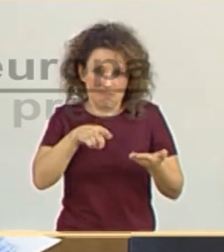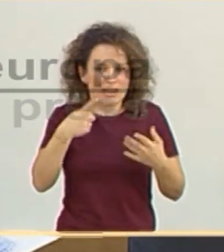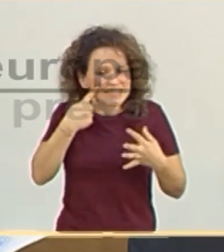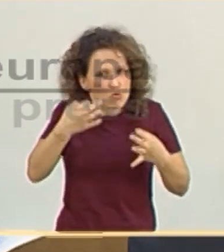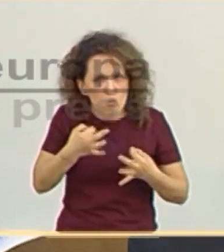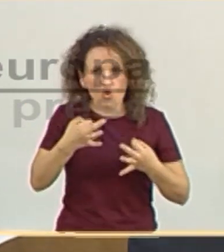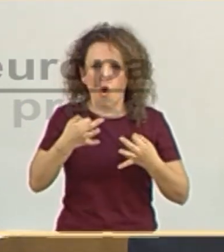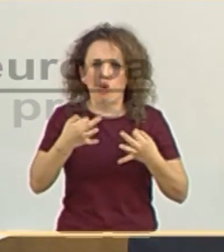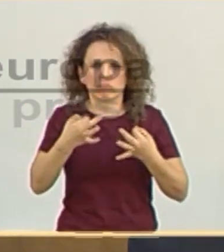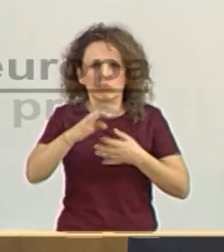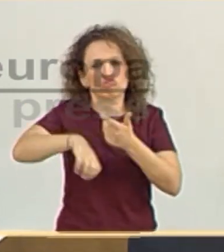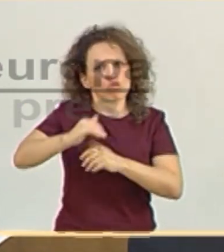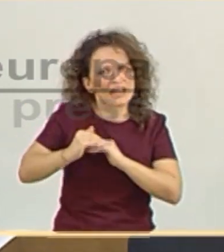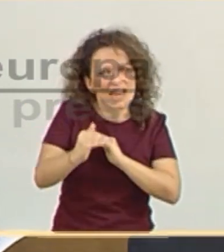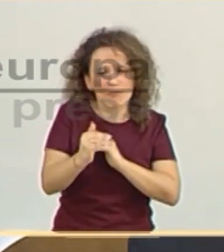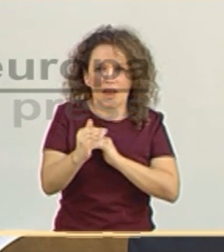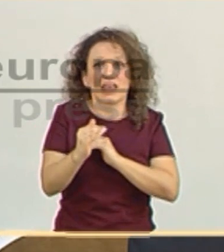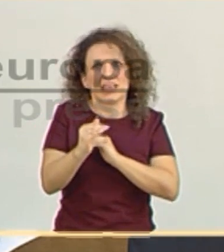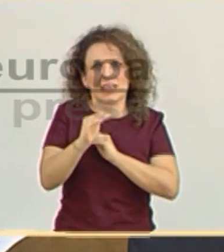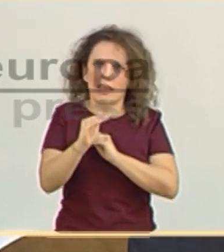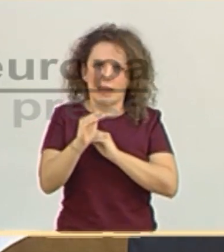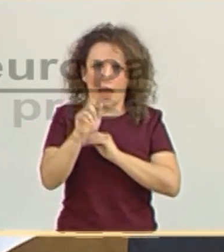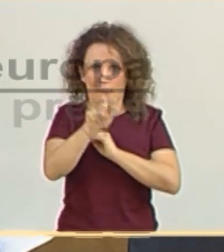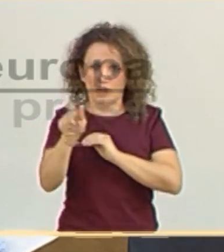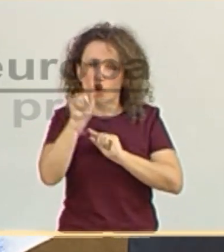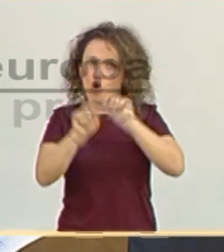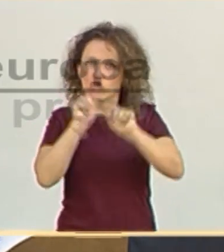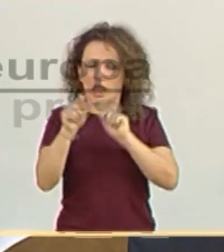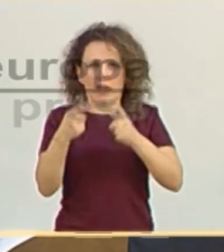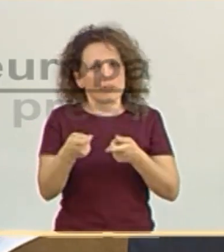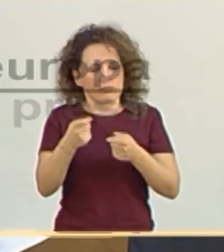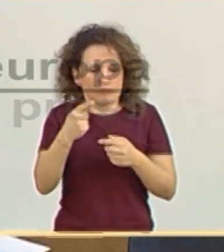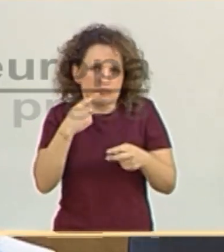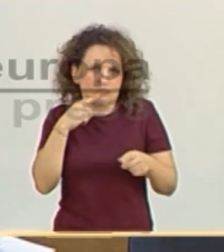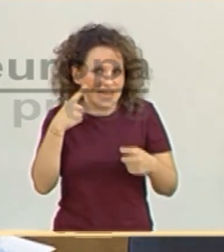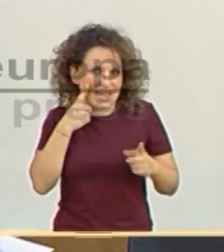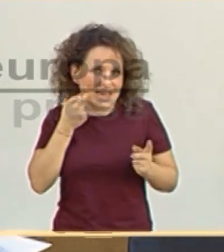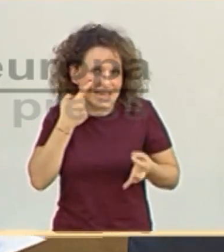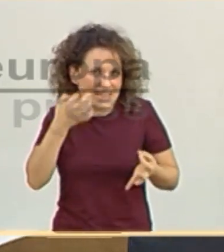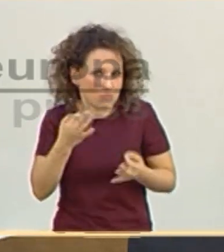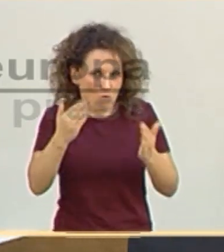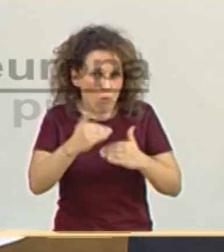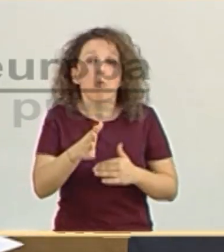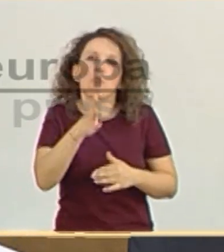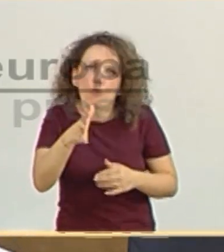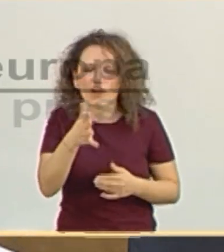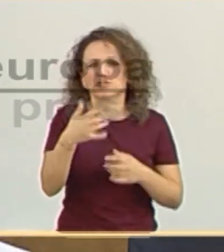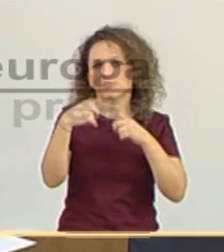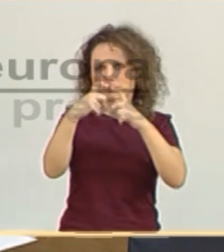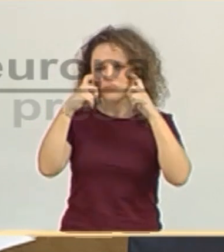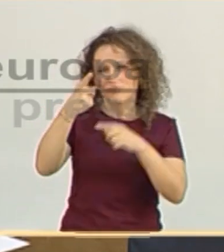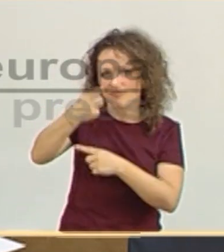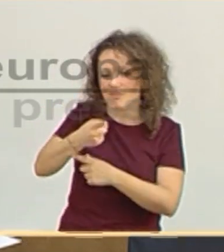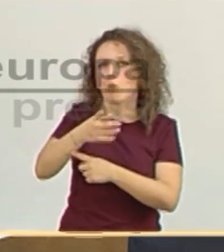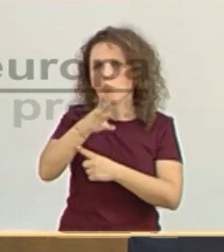sostenible y que la gente no venga a ningún riesgo de contagio. Por eso hemos planteado el uso obligatorio de las mascarillas, por eso nos esmeramos en